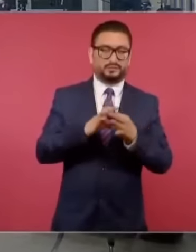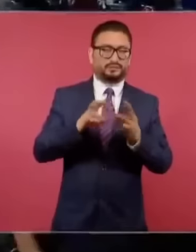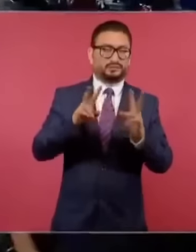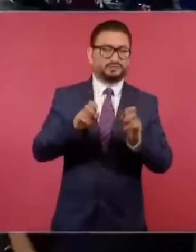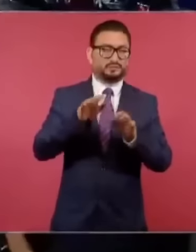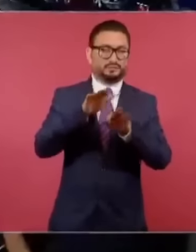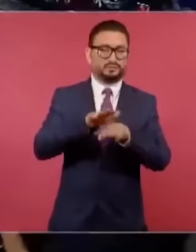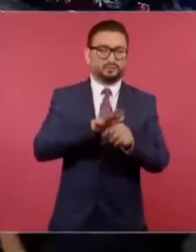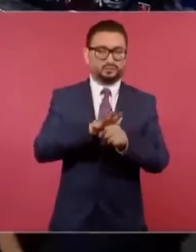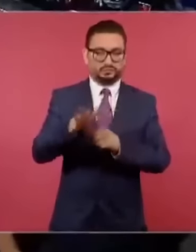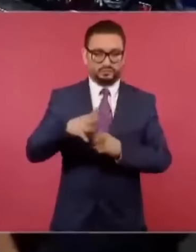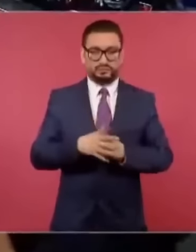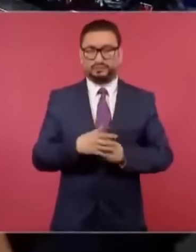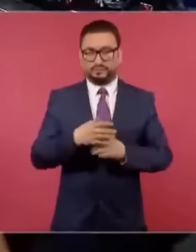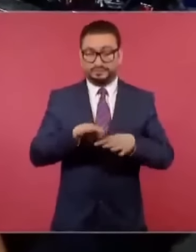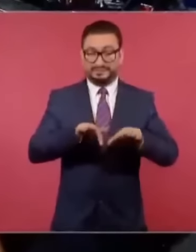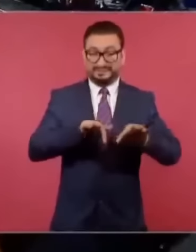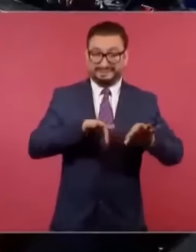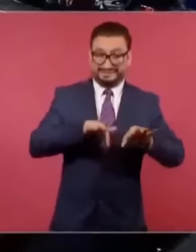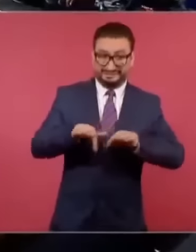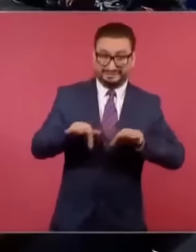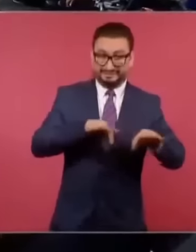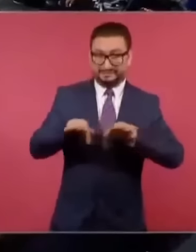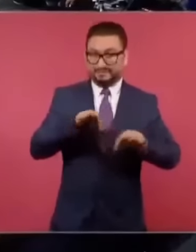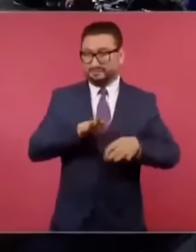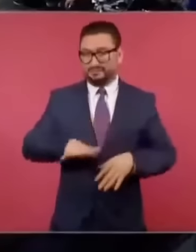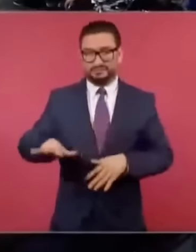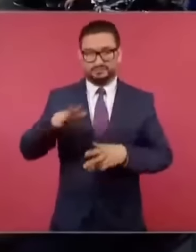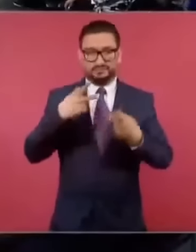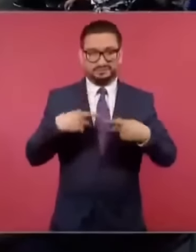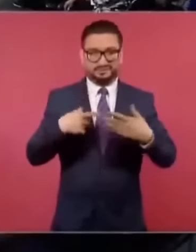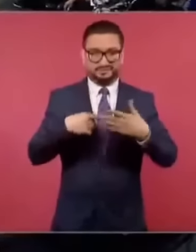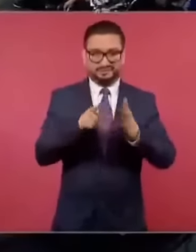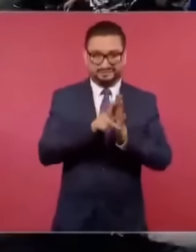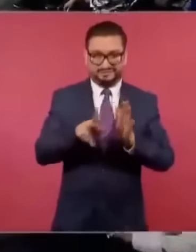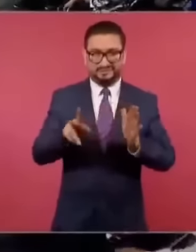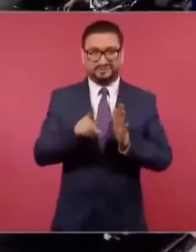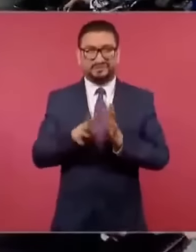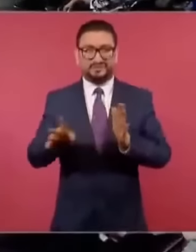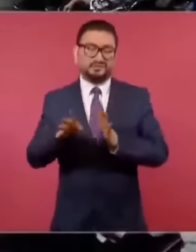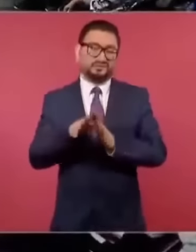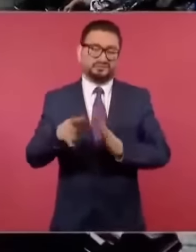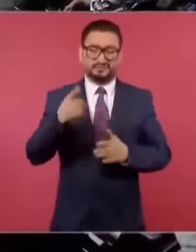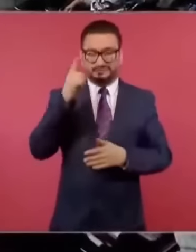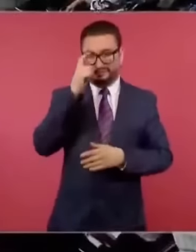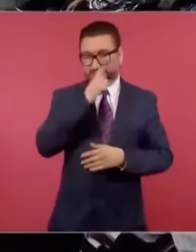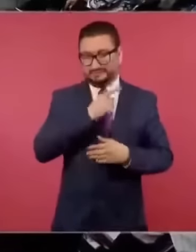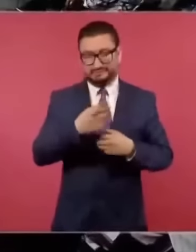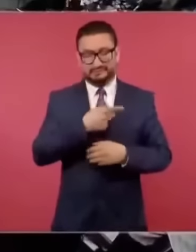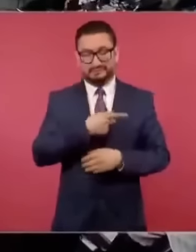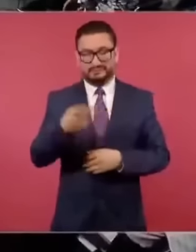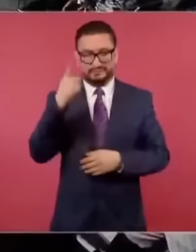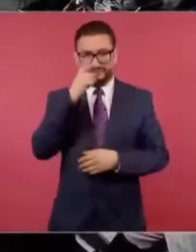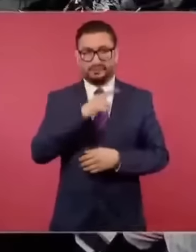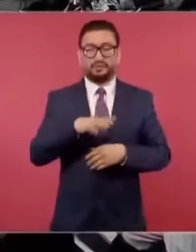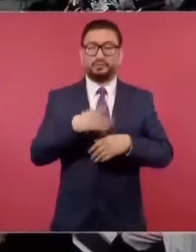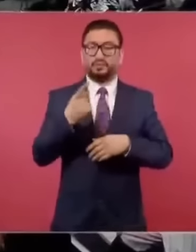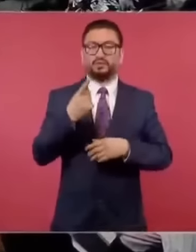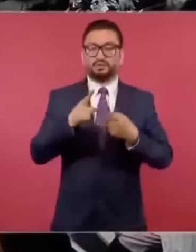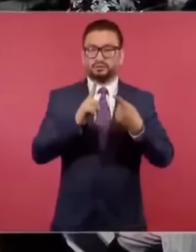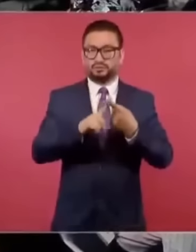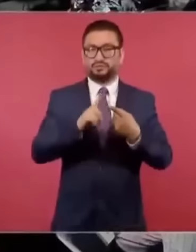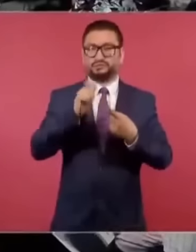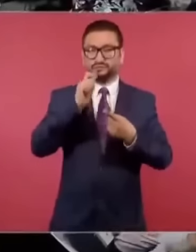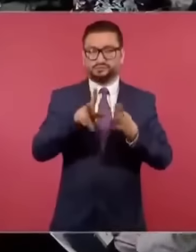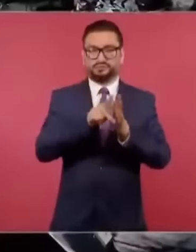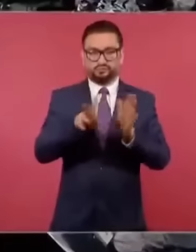precarización laboral de los periodistas en México. El primer caso involucra a un medio de